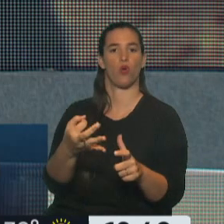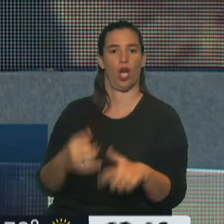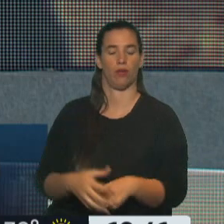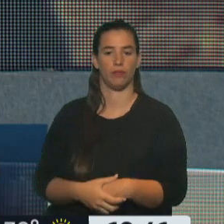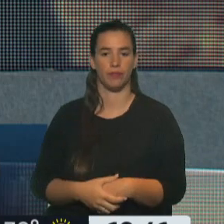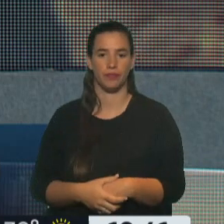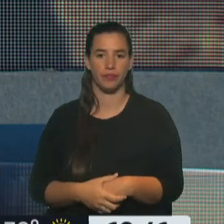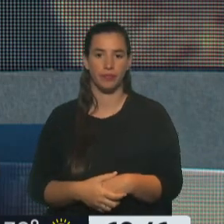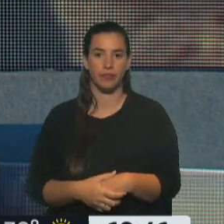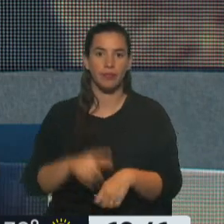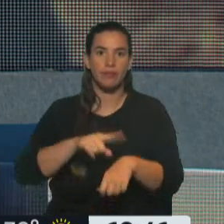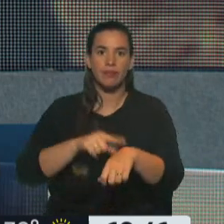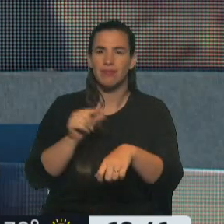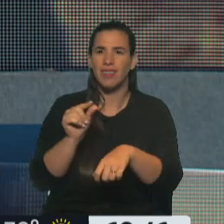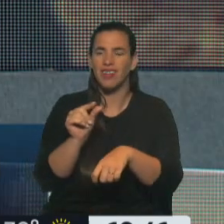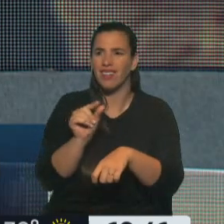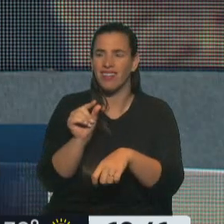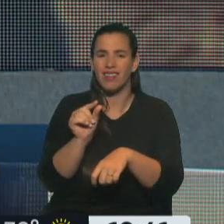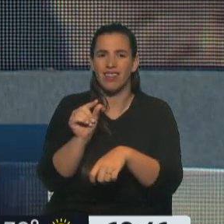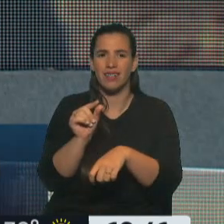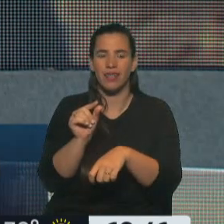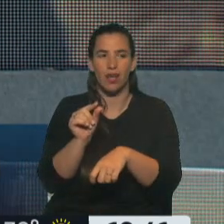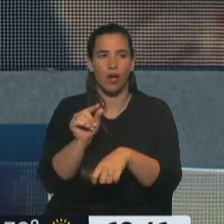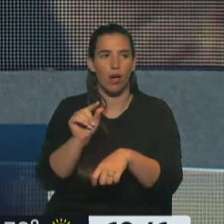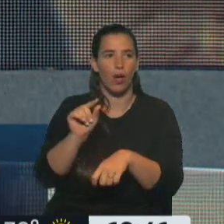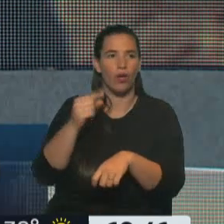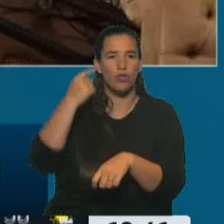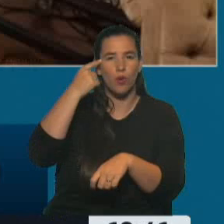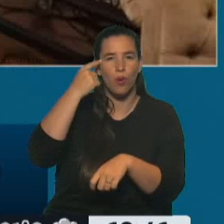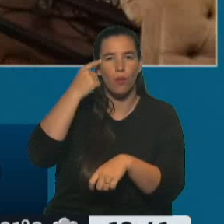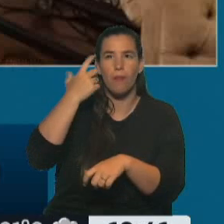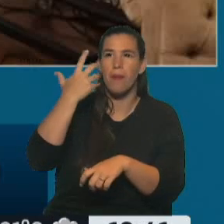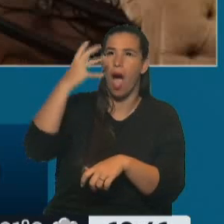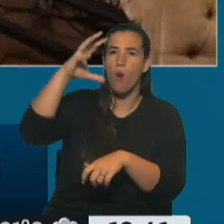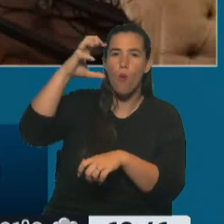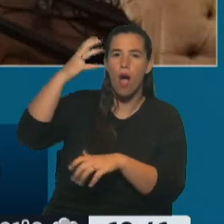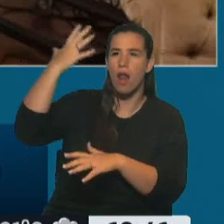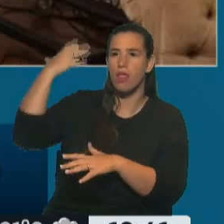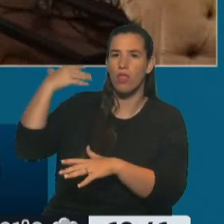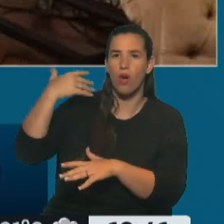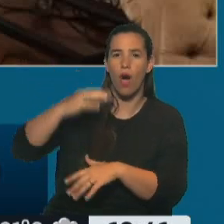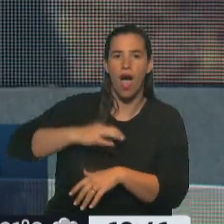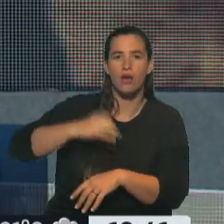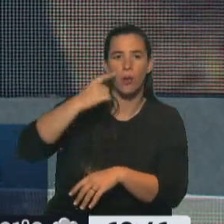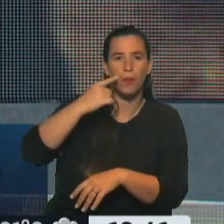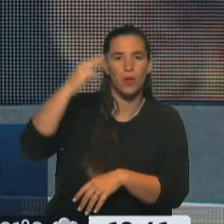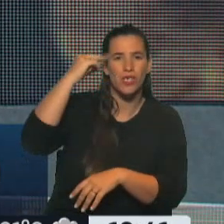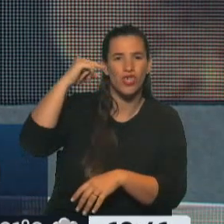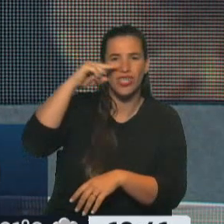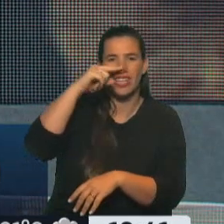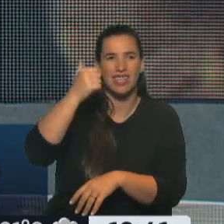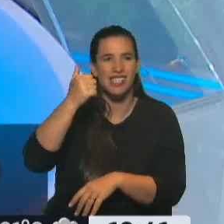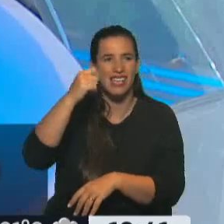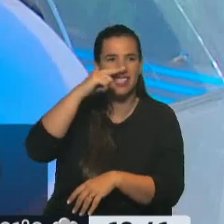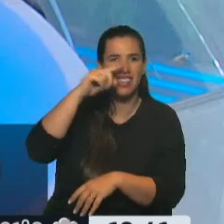me trae el terror del 76, 77, 78. Cuando la teoría de conjunto era dos